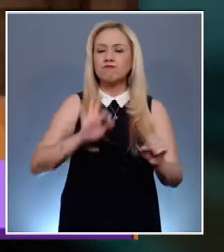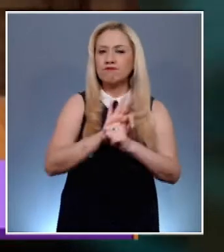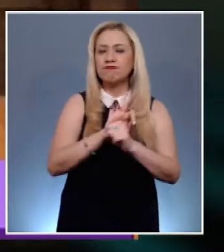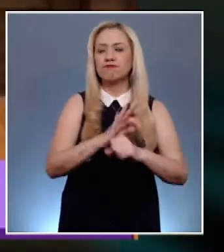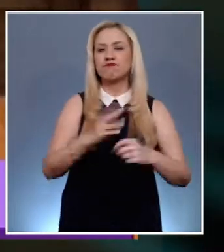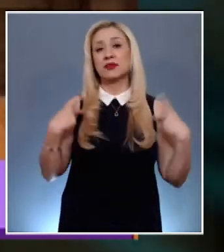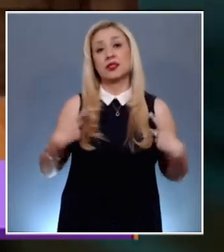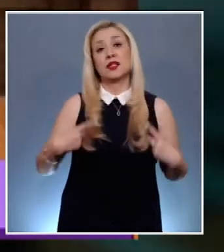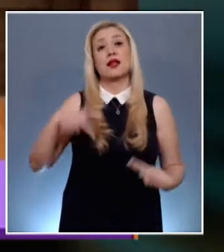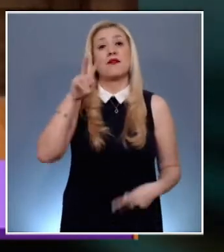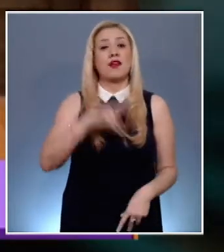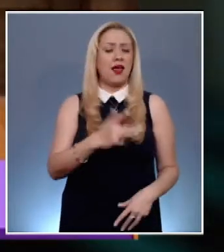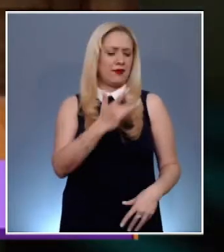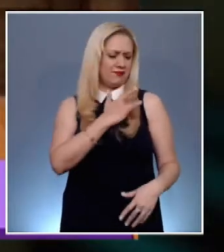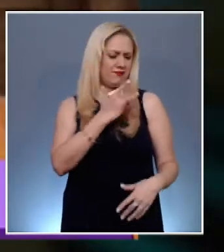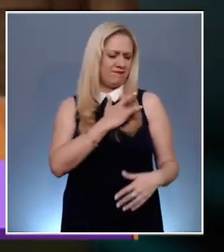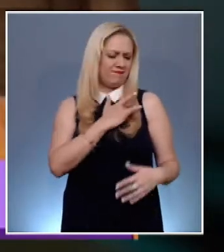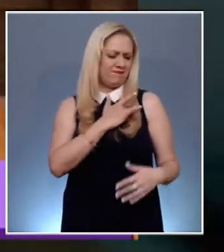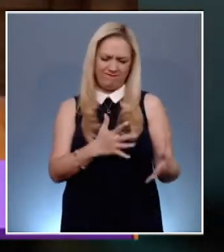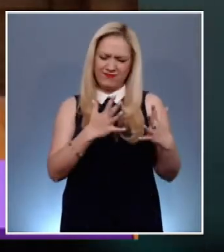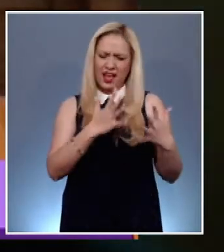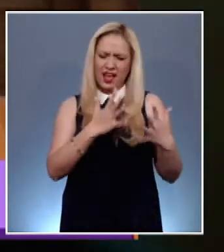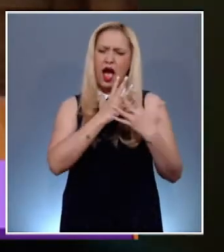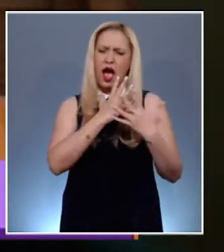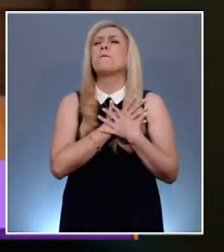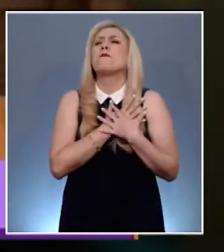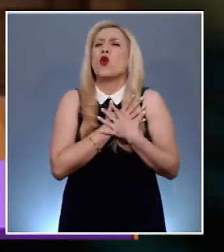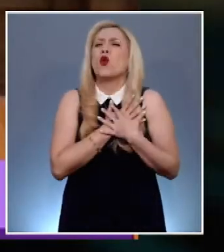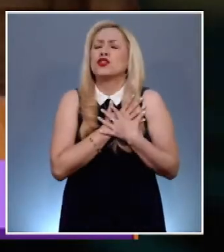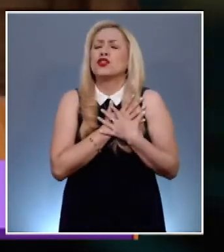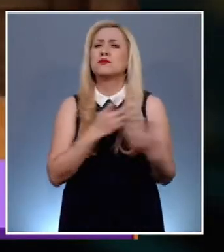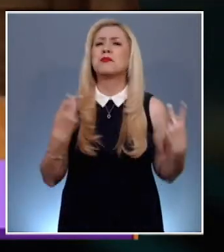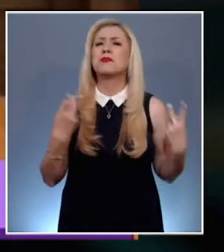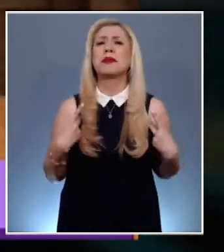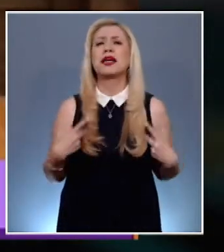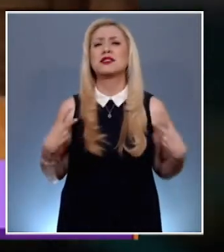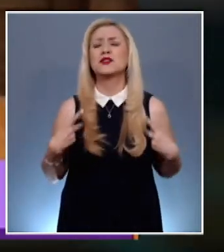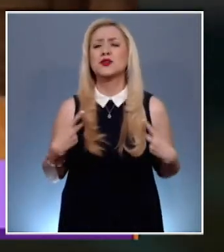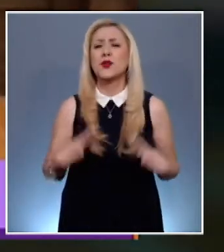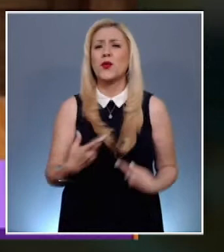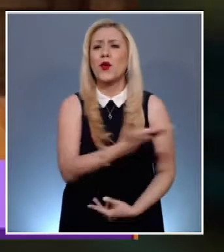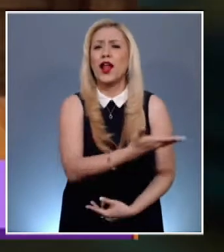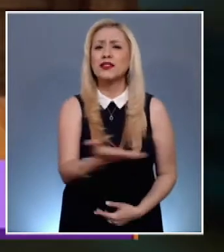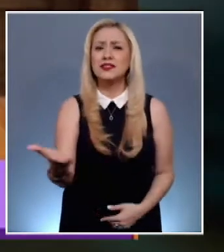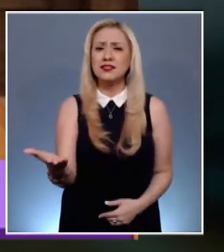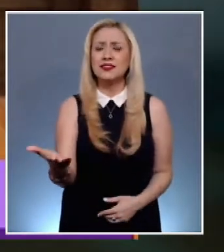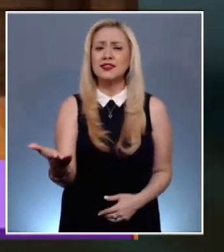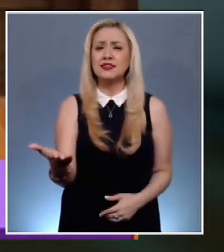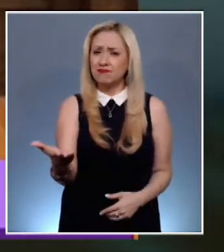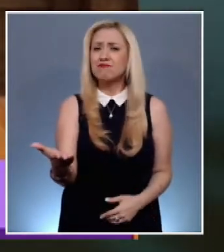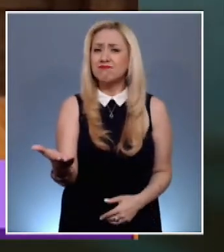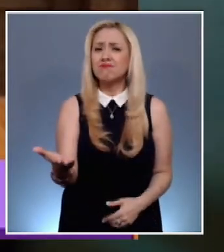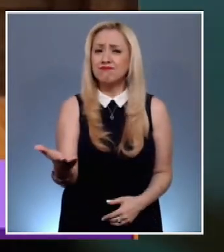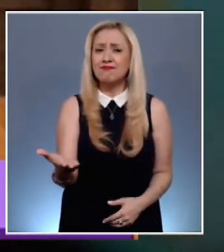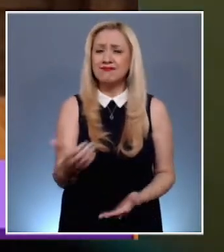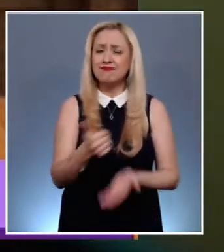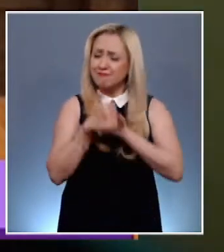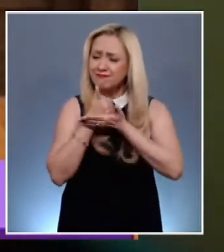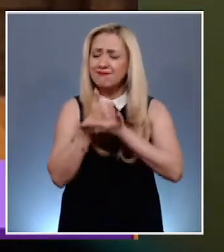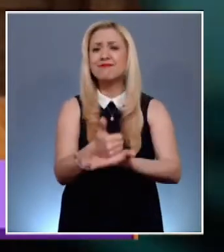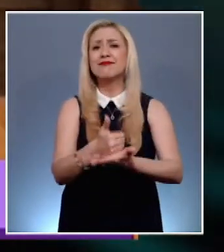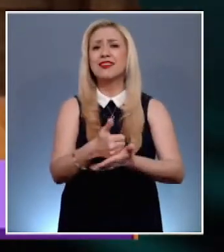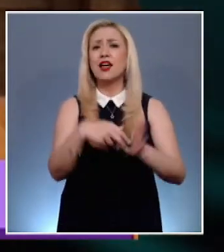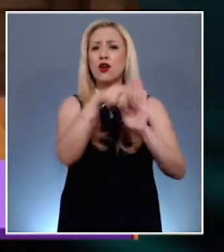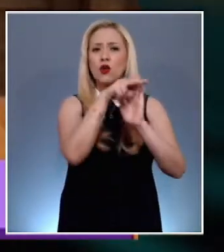revisten más amor a la humanidad y a las normas que rigen todos los aspectos de nuestra vida, pues quienes la ejercemos